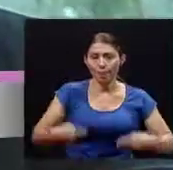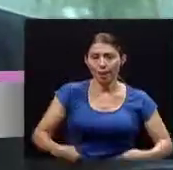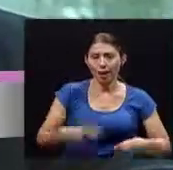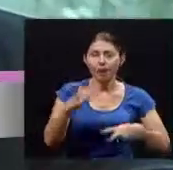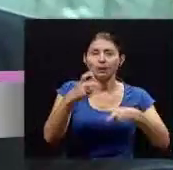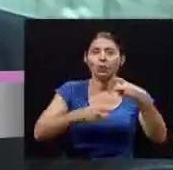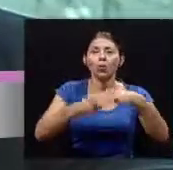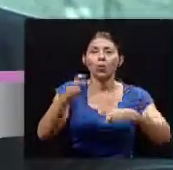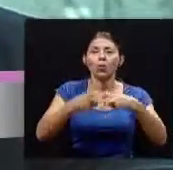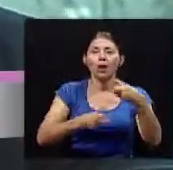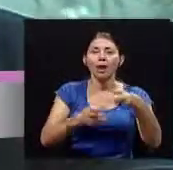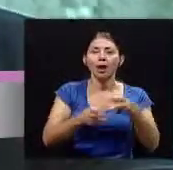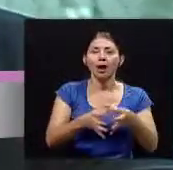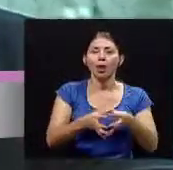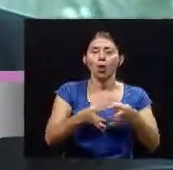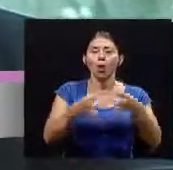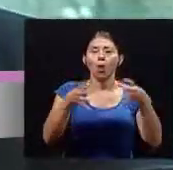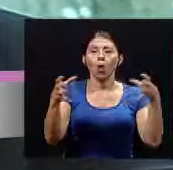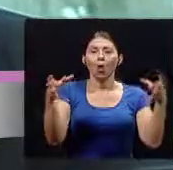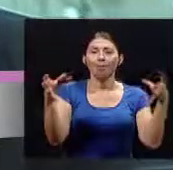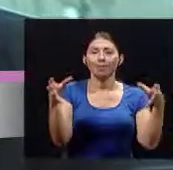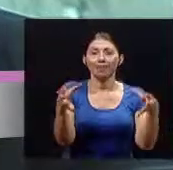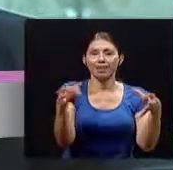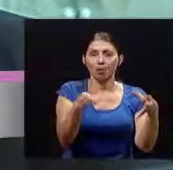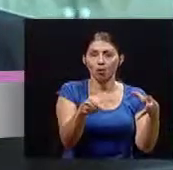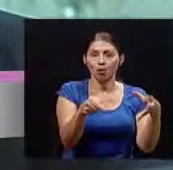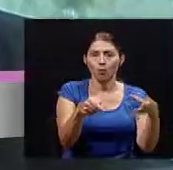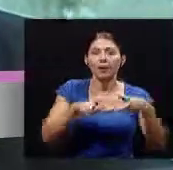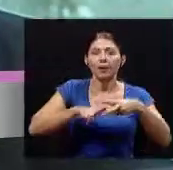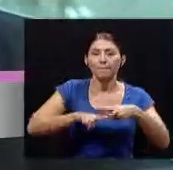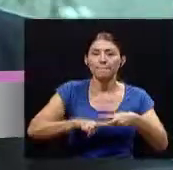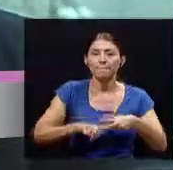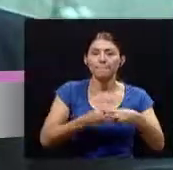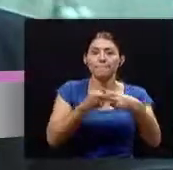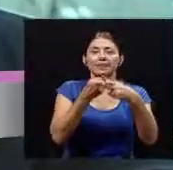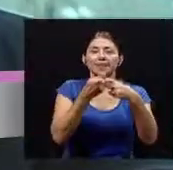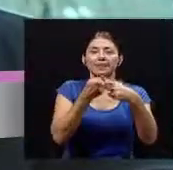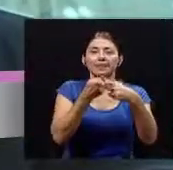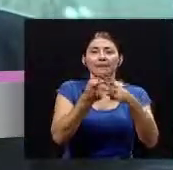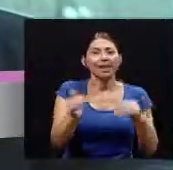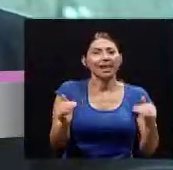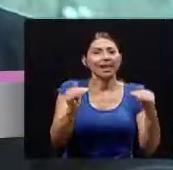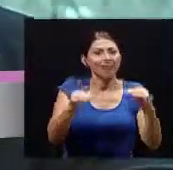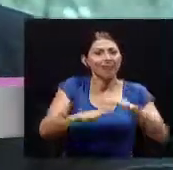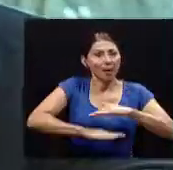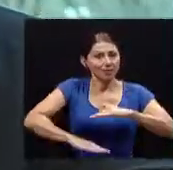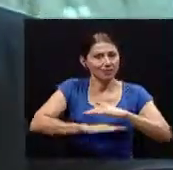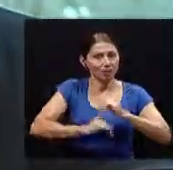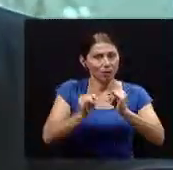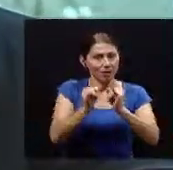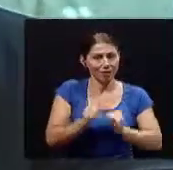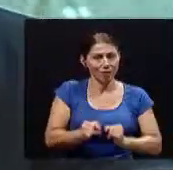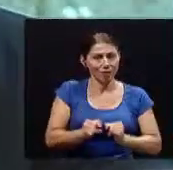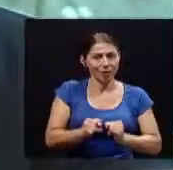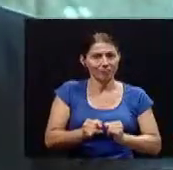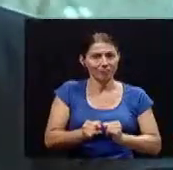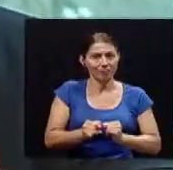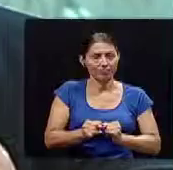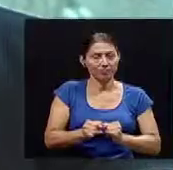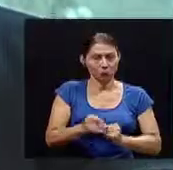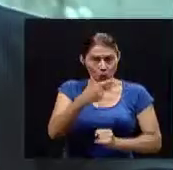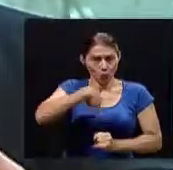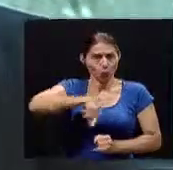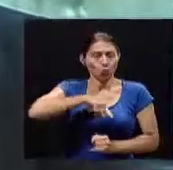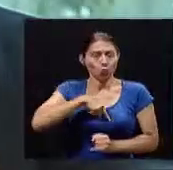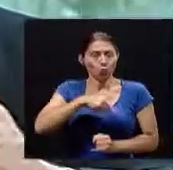es un problema colectivo que empieza a nivel más básico a nivel individual cómo